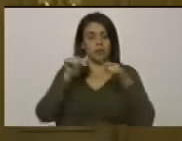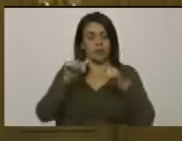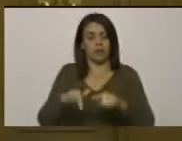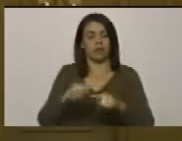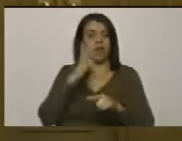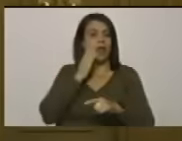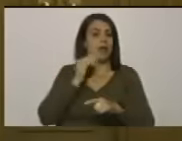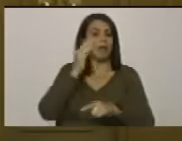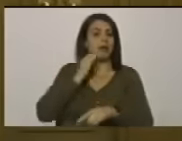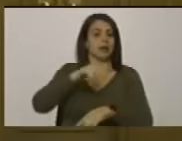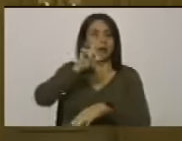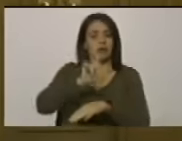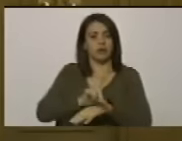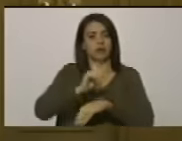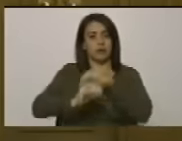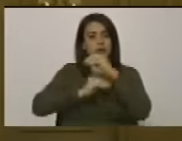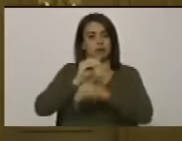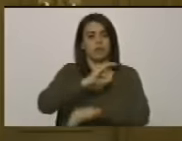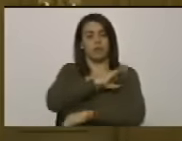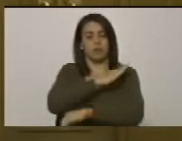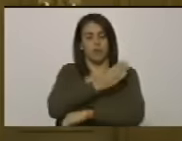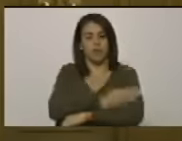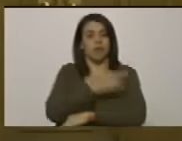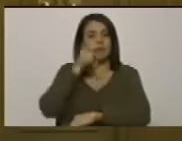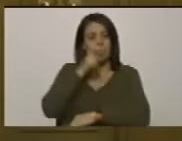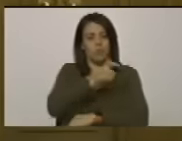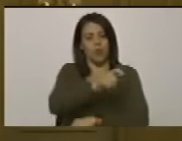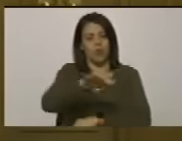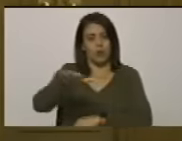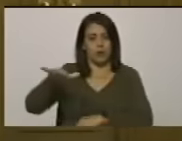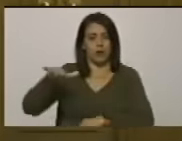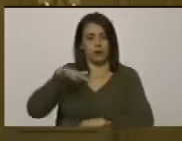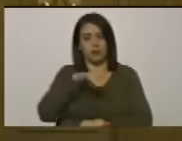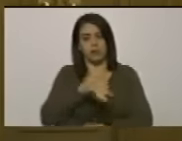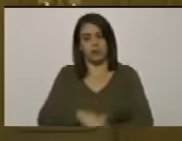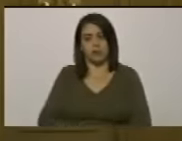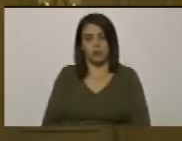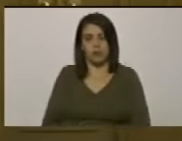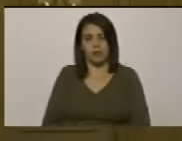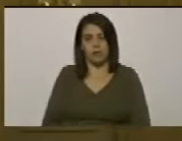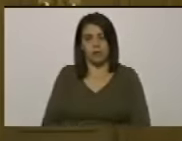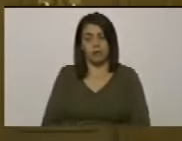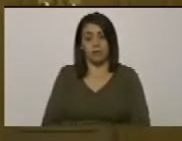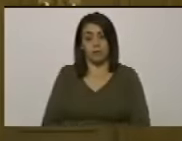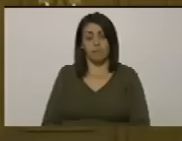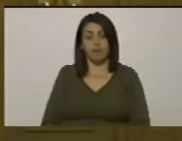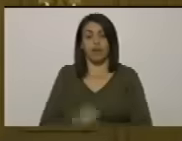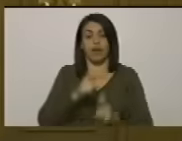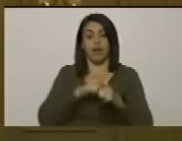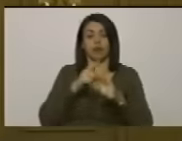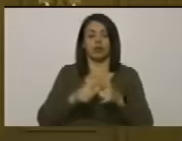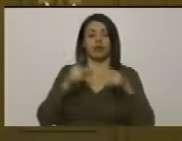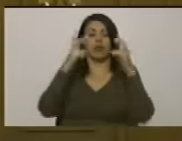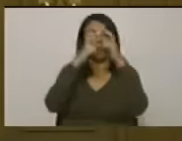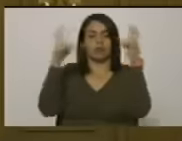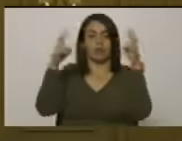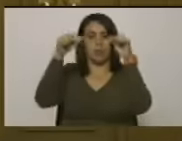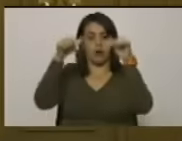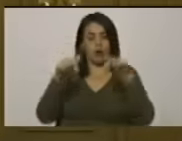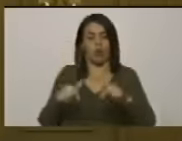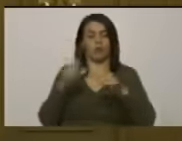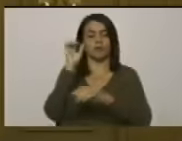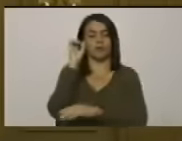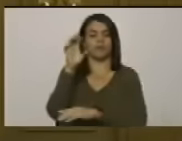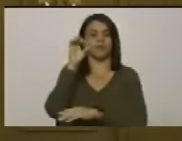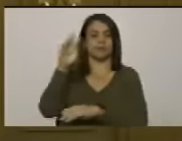experiencia inédita de construcción de poder popular hablar entonces ante el